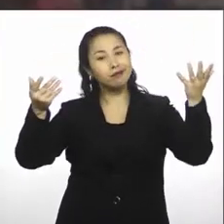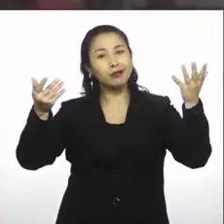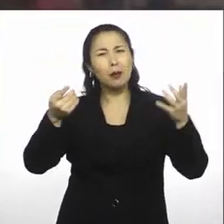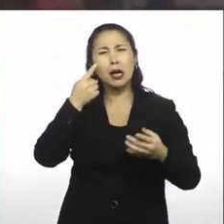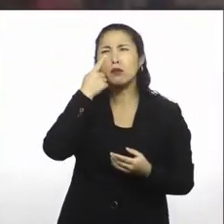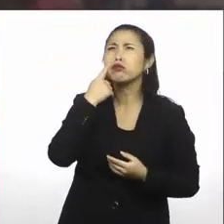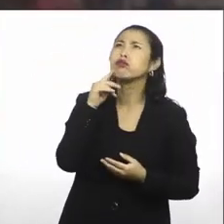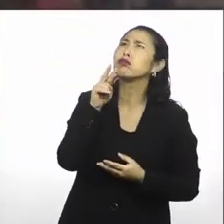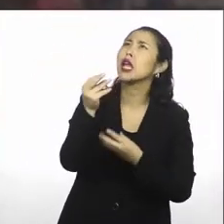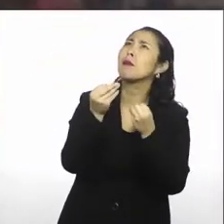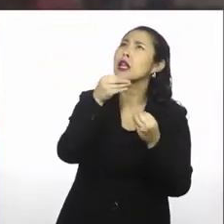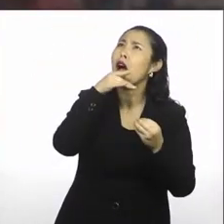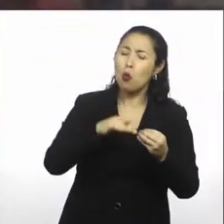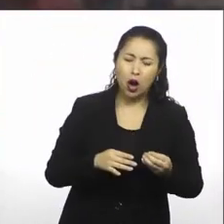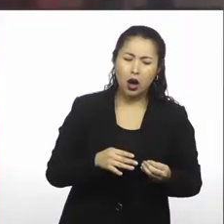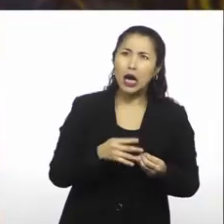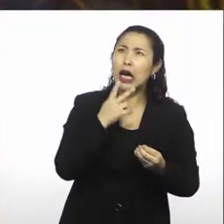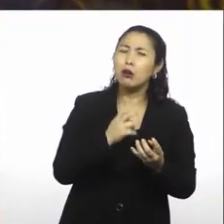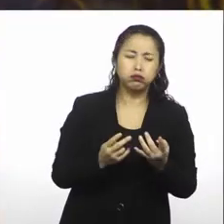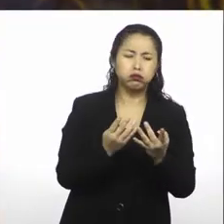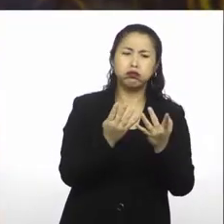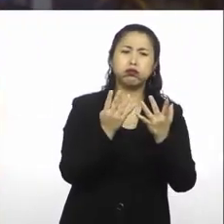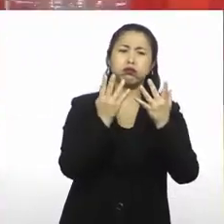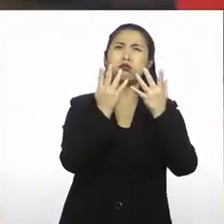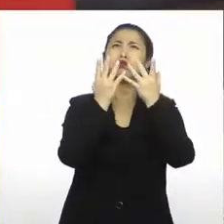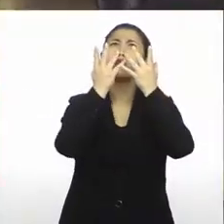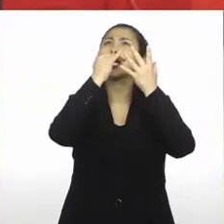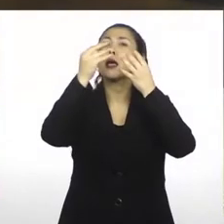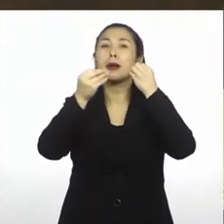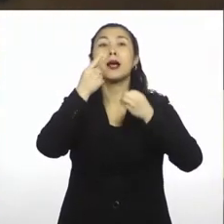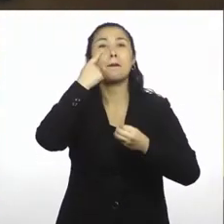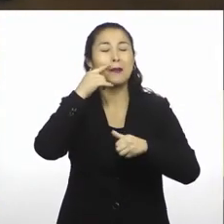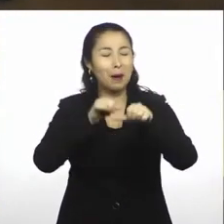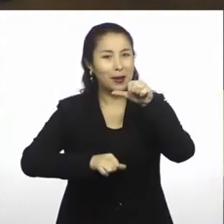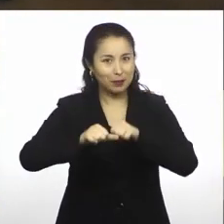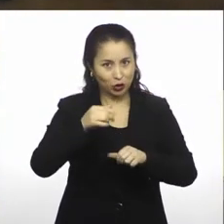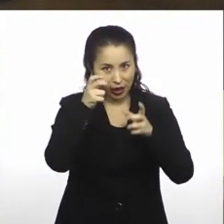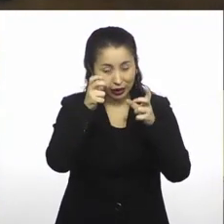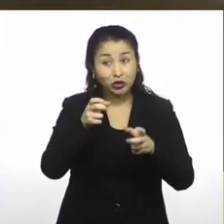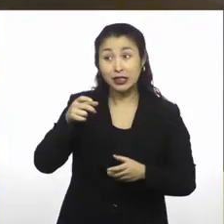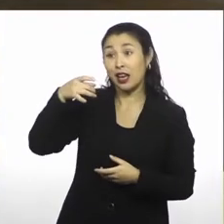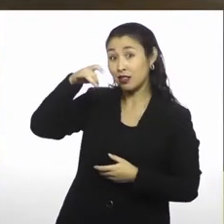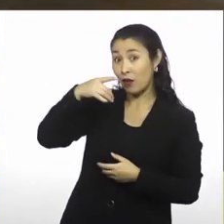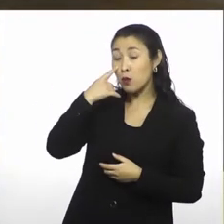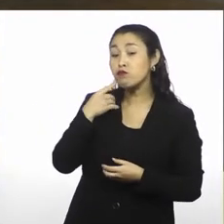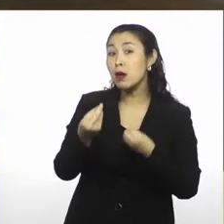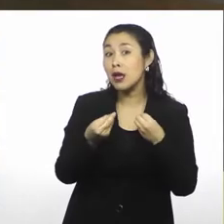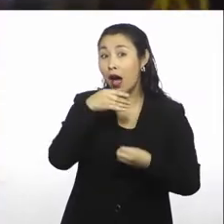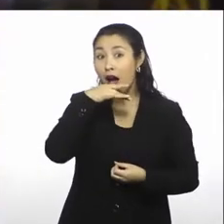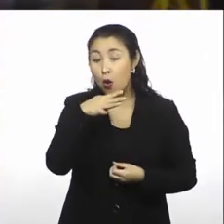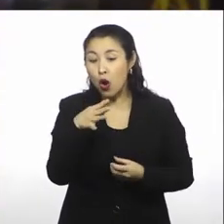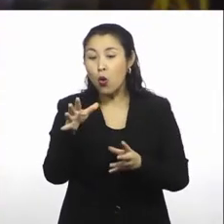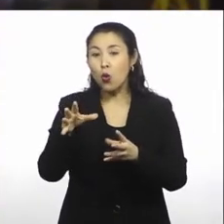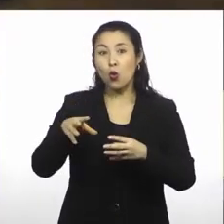qué es lo que va a ocurrir, vamos a realizar otro experimento. Atención. Ya vimos qué es que le ocurría al agua cuando absorbía